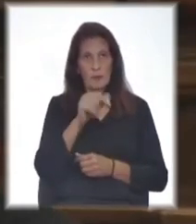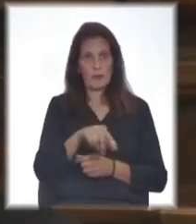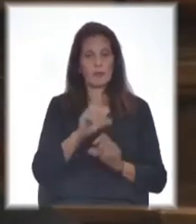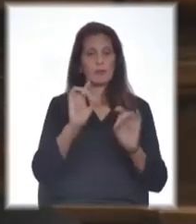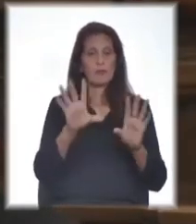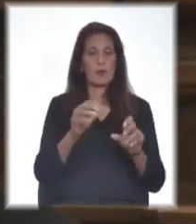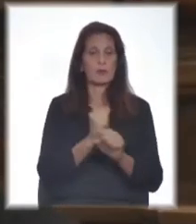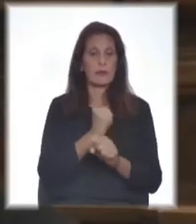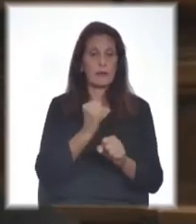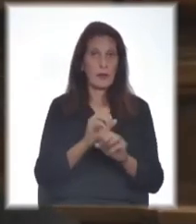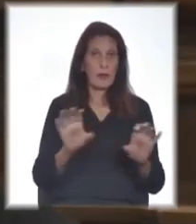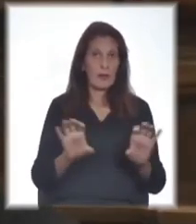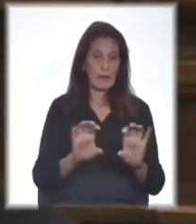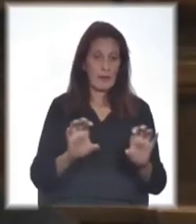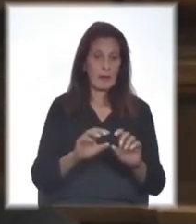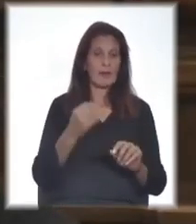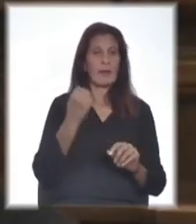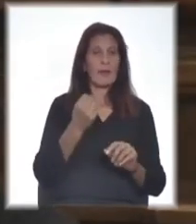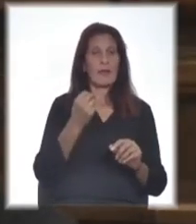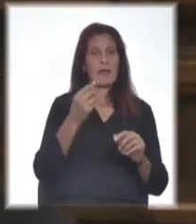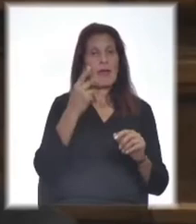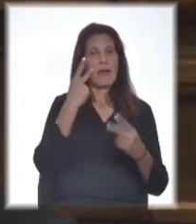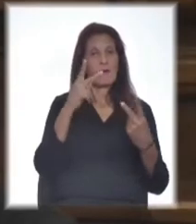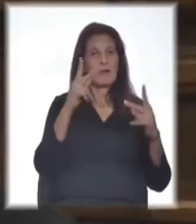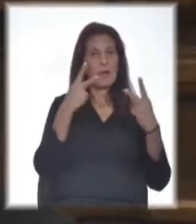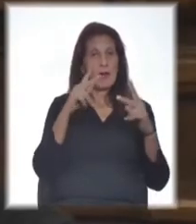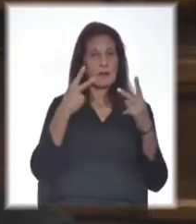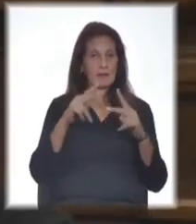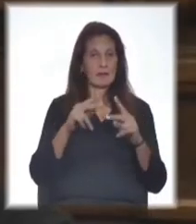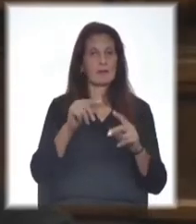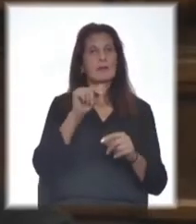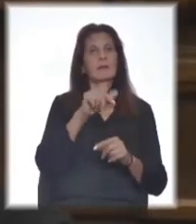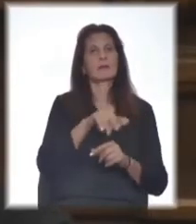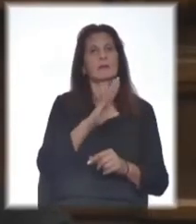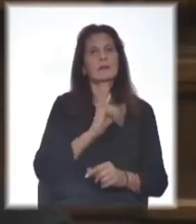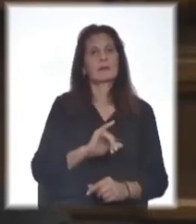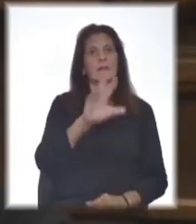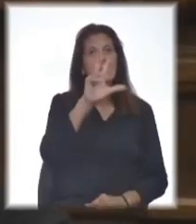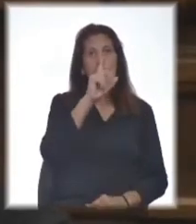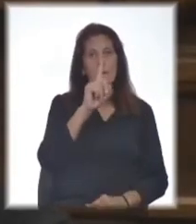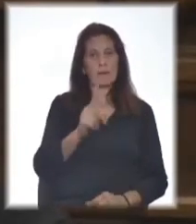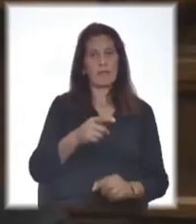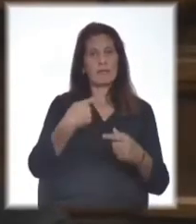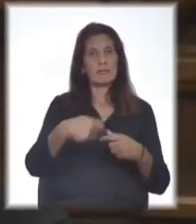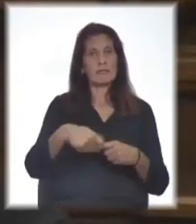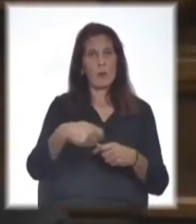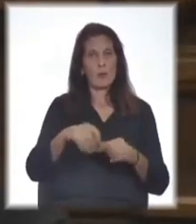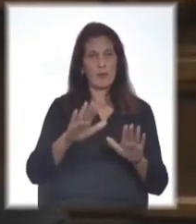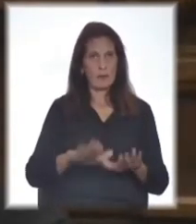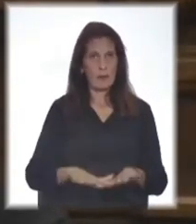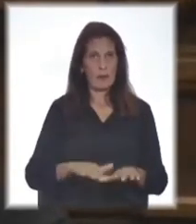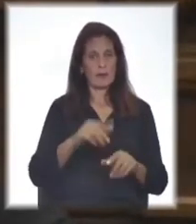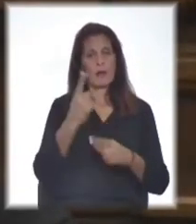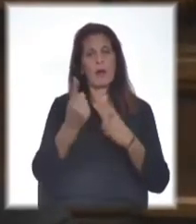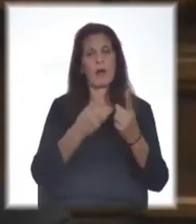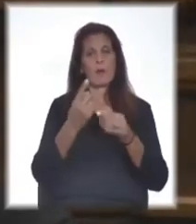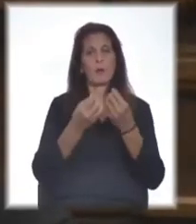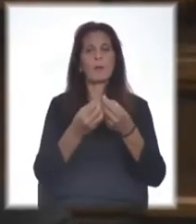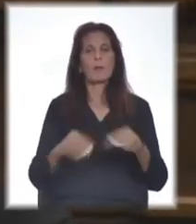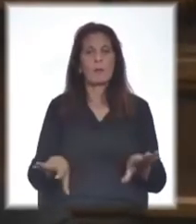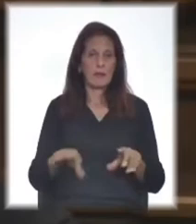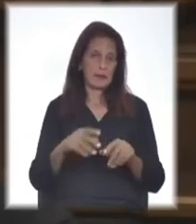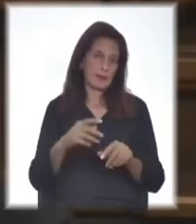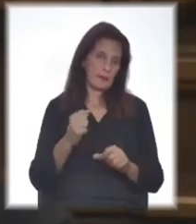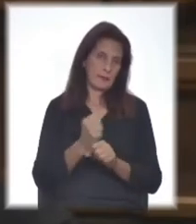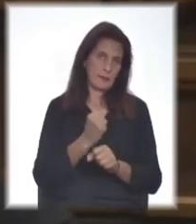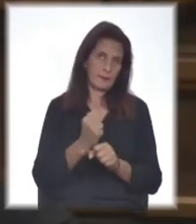trabajadores de las agencias de viajes son más de 3.000 que están en seguro de paro. Y algunos ya perdiendo sus fuentes de trabajo.